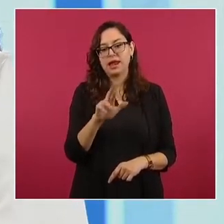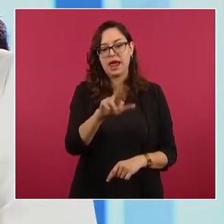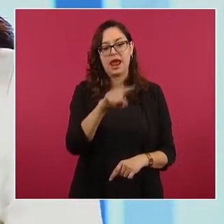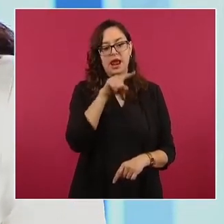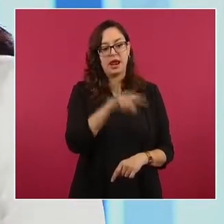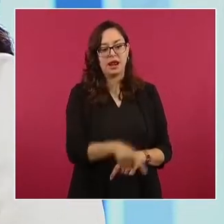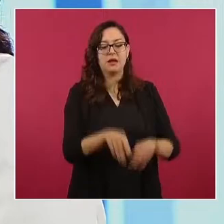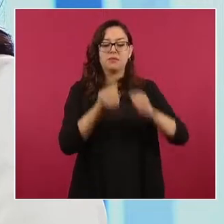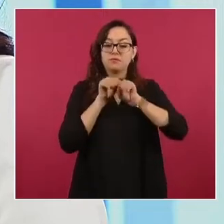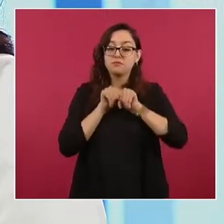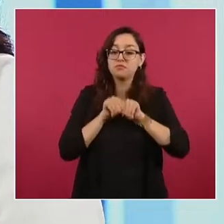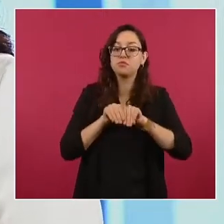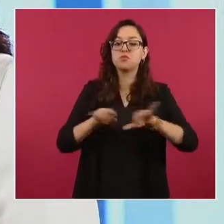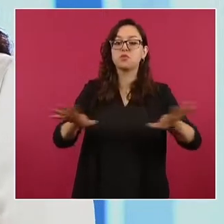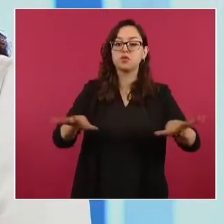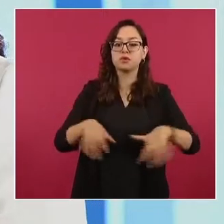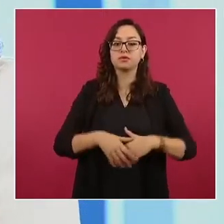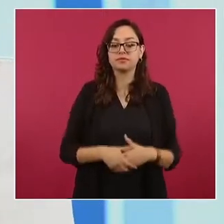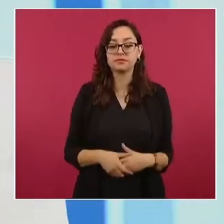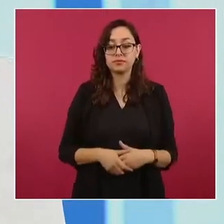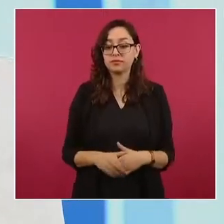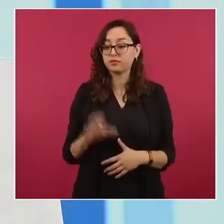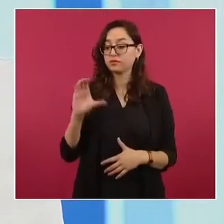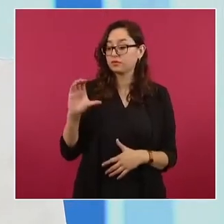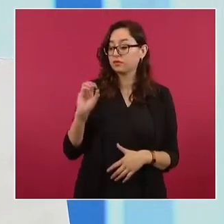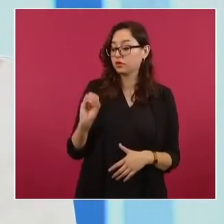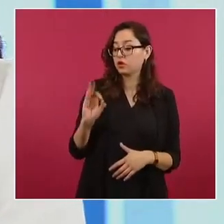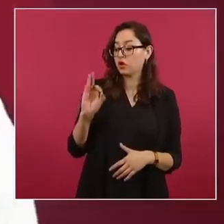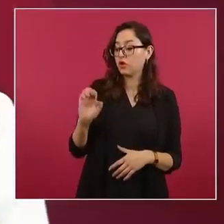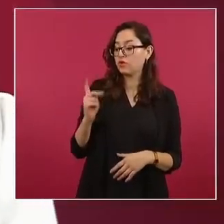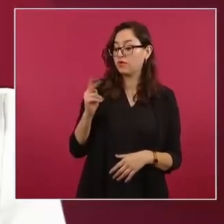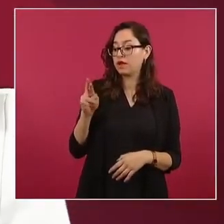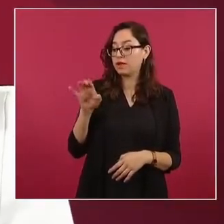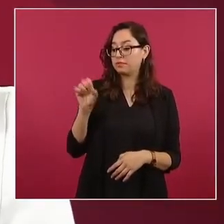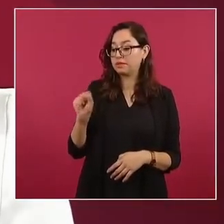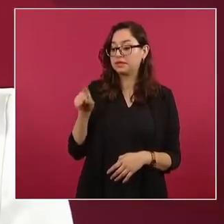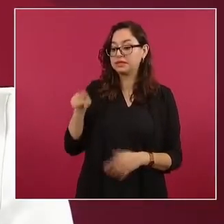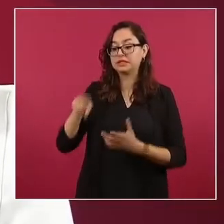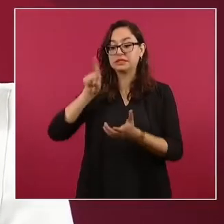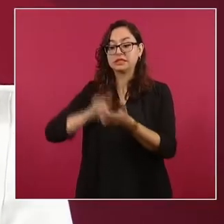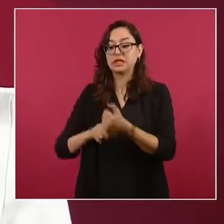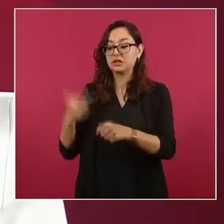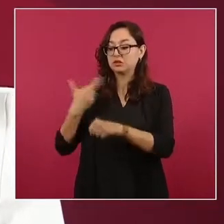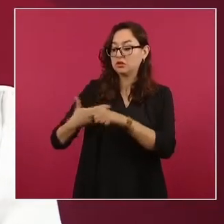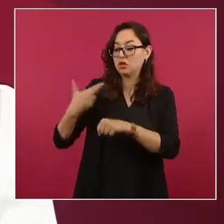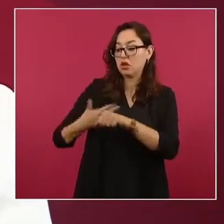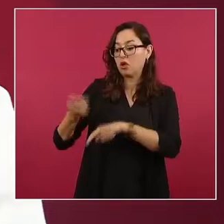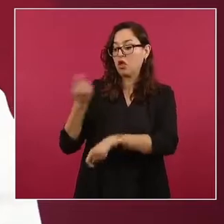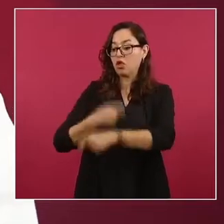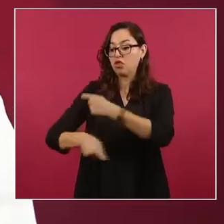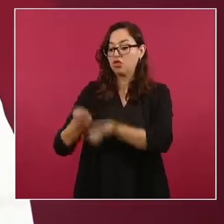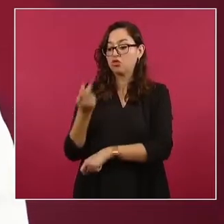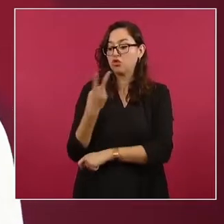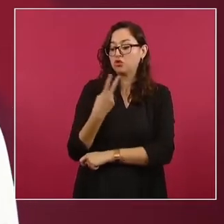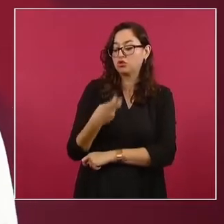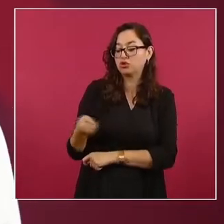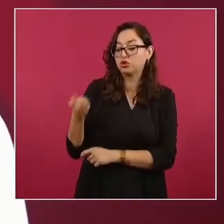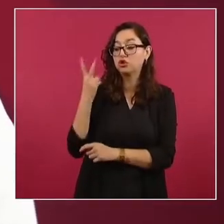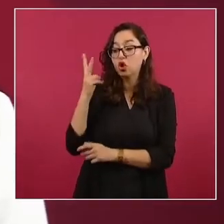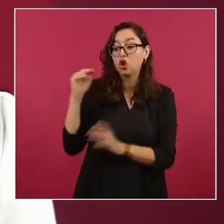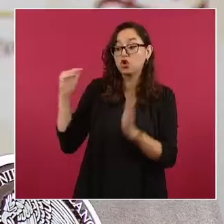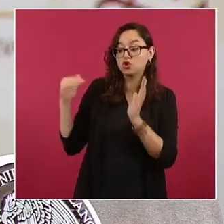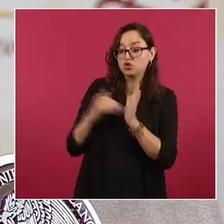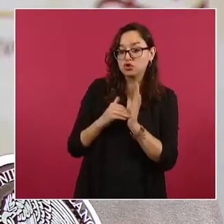Sigue embudo en COFEPRIS, 2.600 trámites rezagados, 176 nuevas